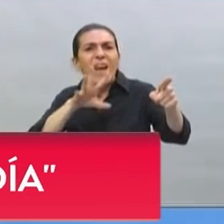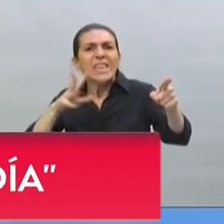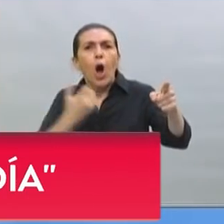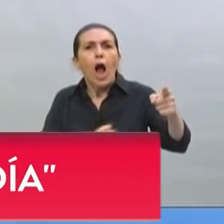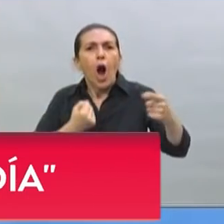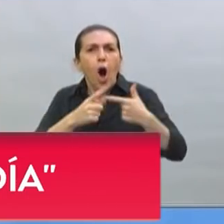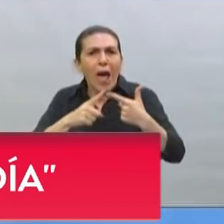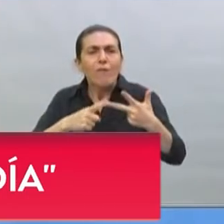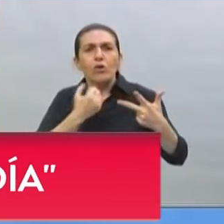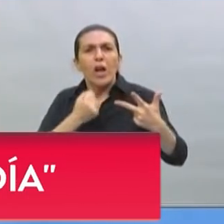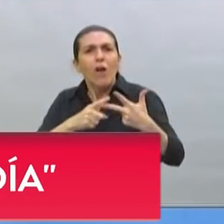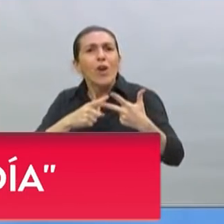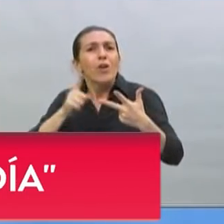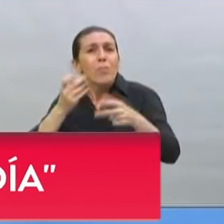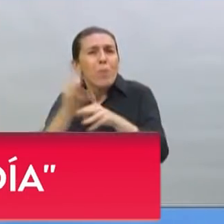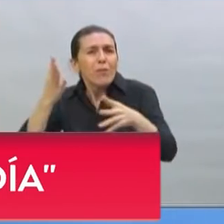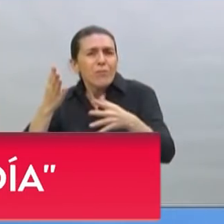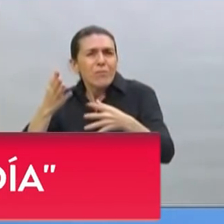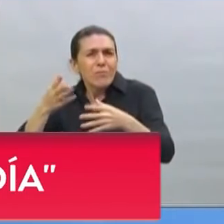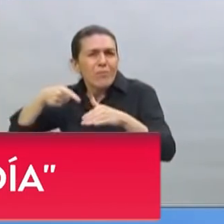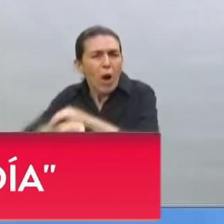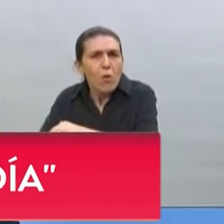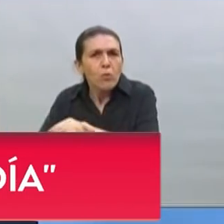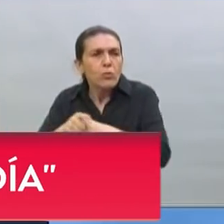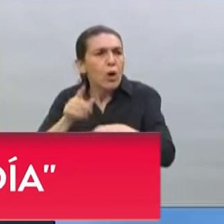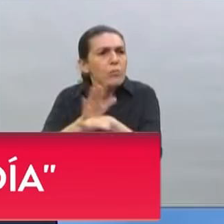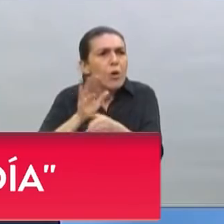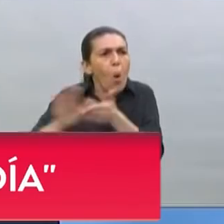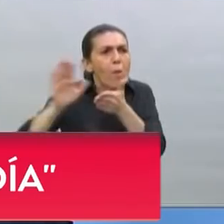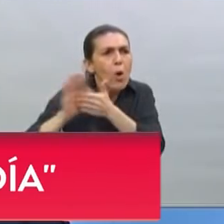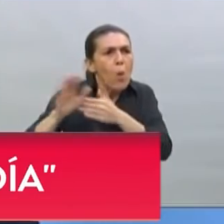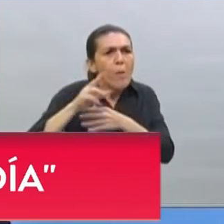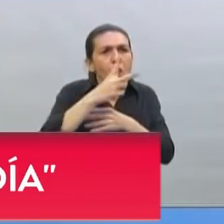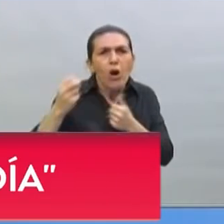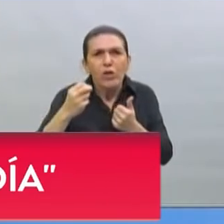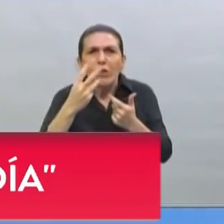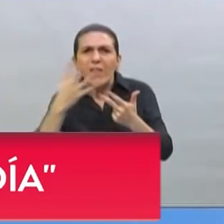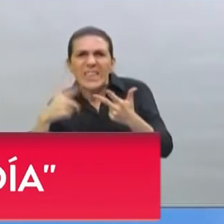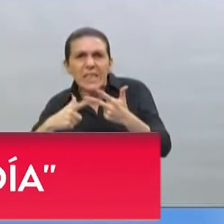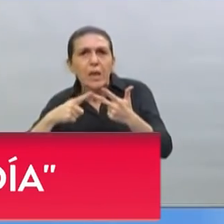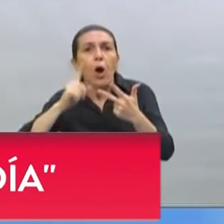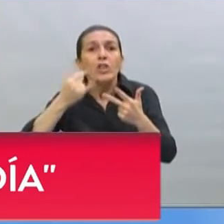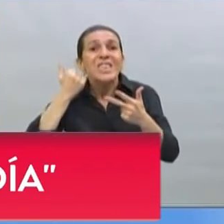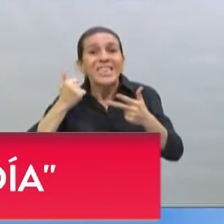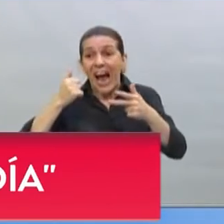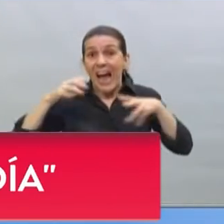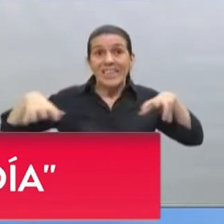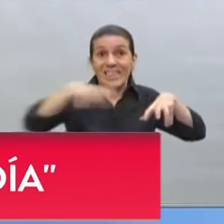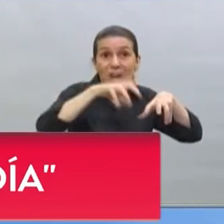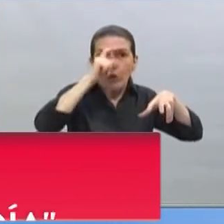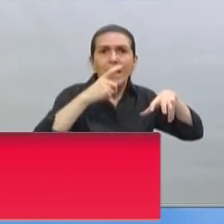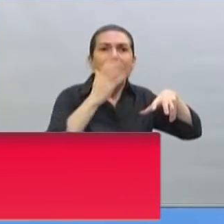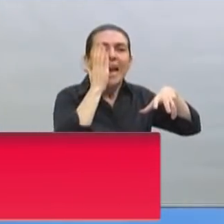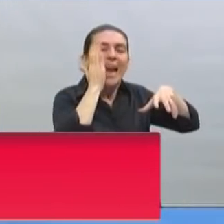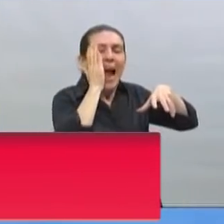multipropósitos de alta complejidad nuevos. Hemos sumado a las camas ya instaladas del sistema de salud, 11